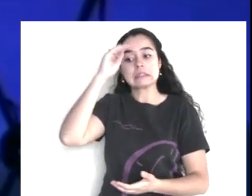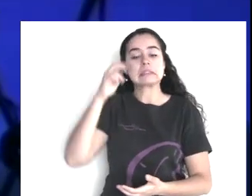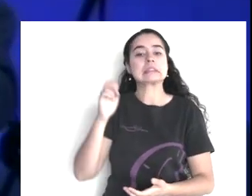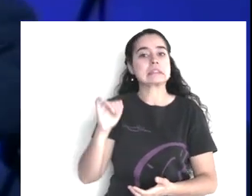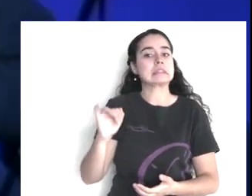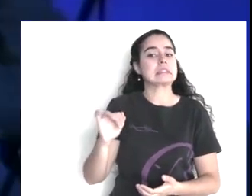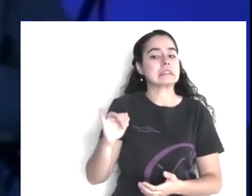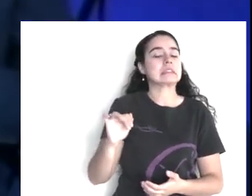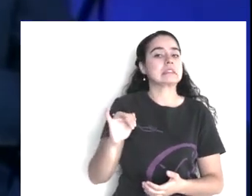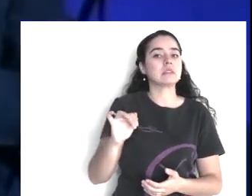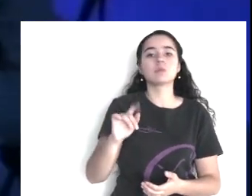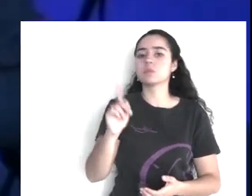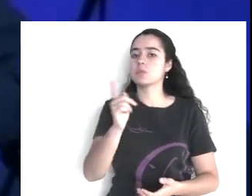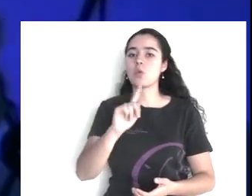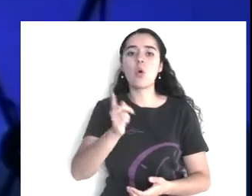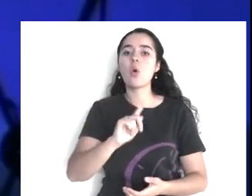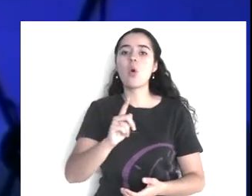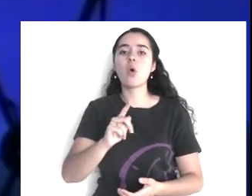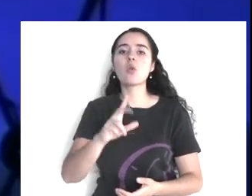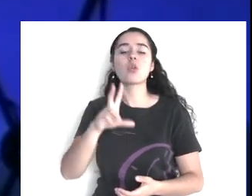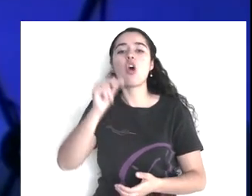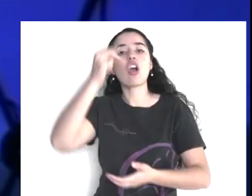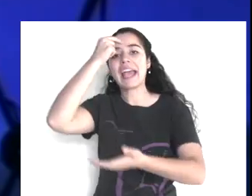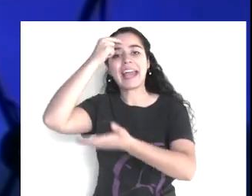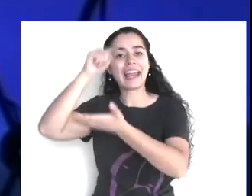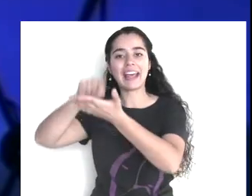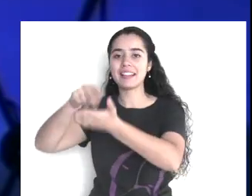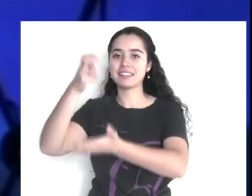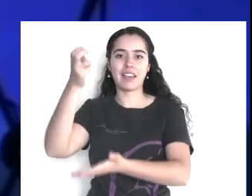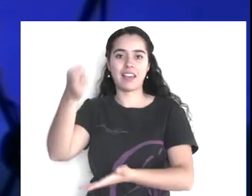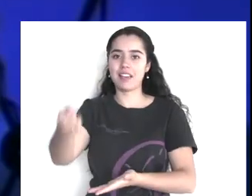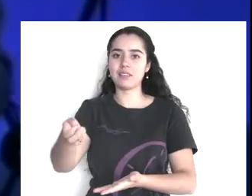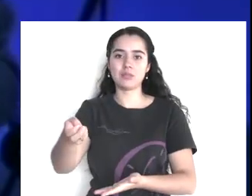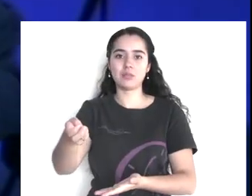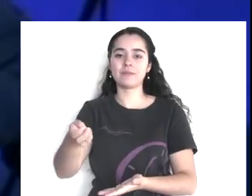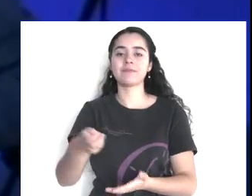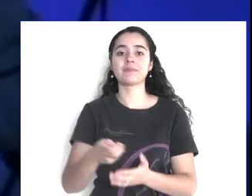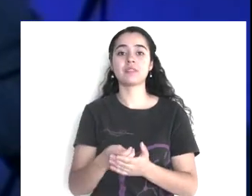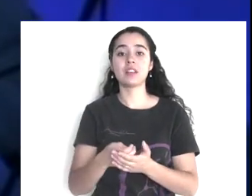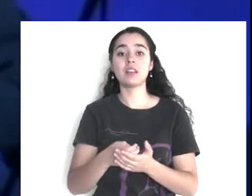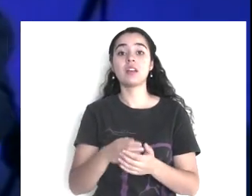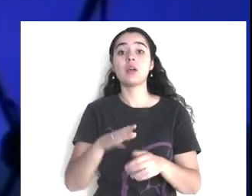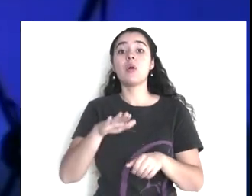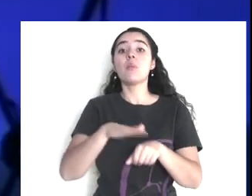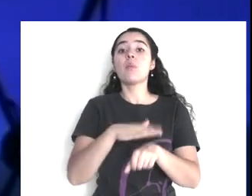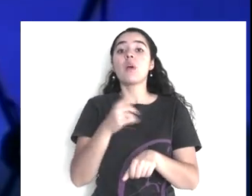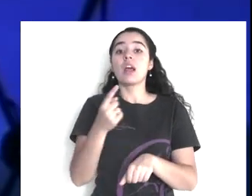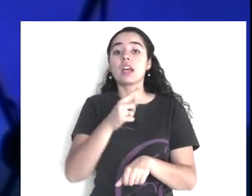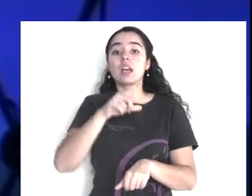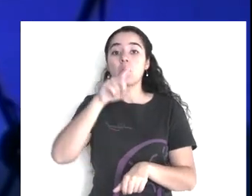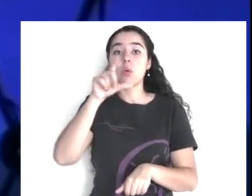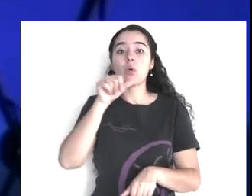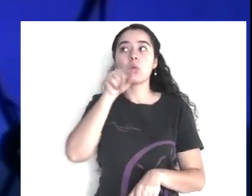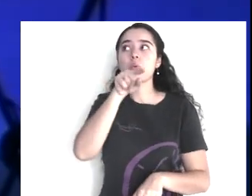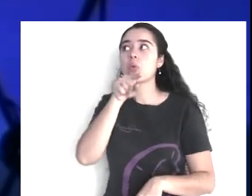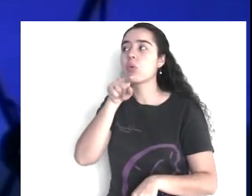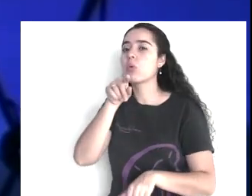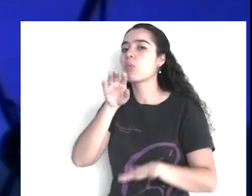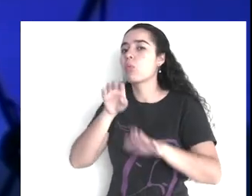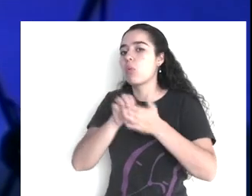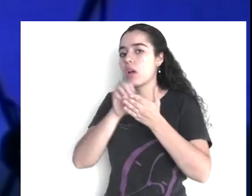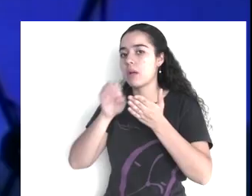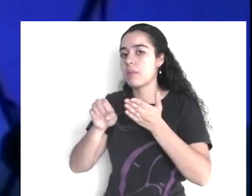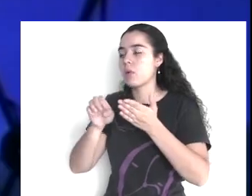entonces dice, tampoco apliques, tu corazón, a todas las cosas, que se hablan, para que no oigas, a tu siervo,